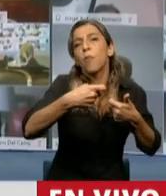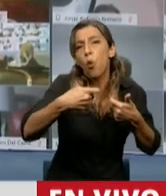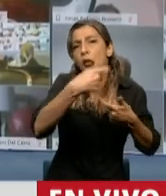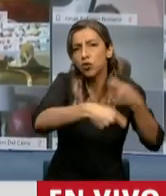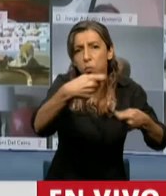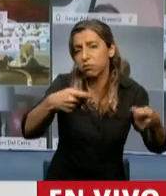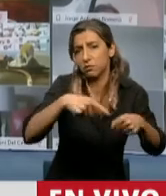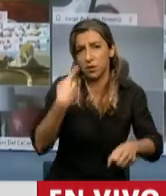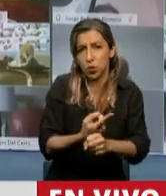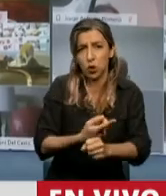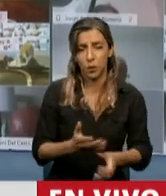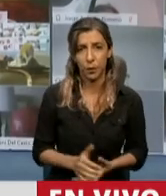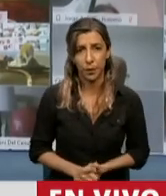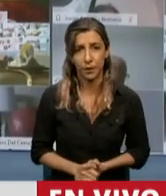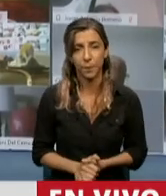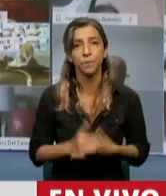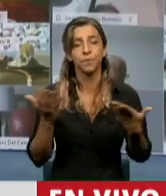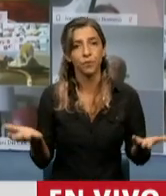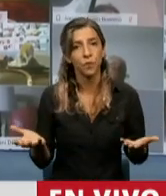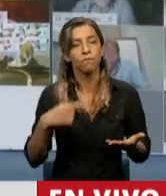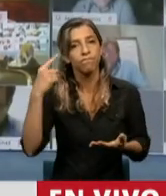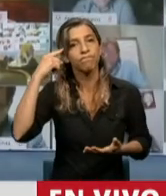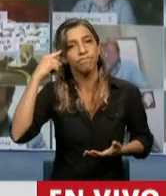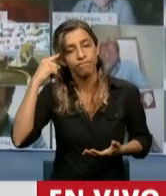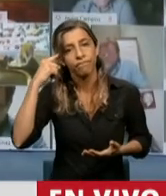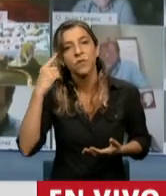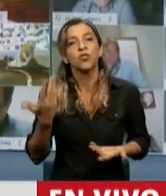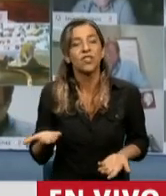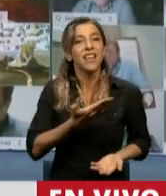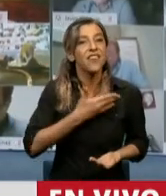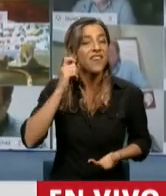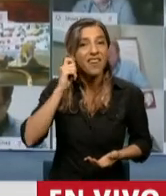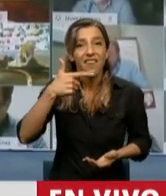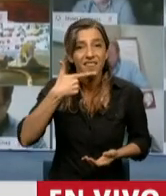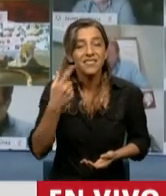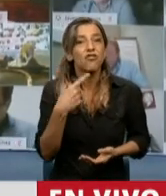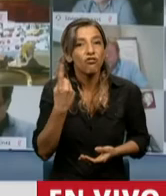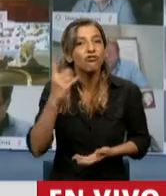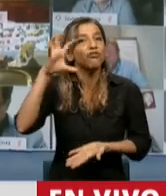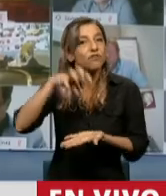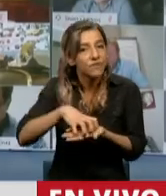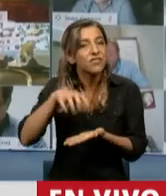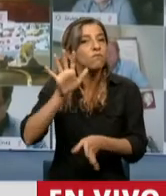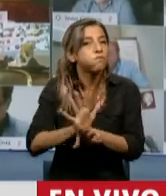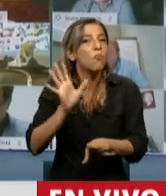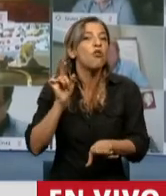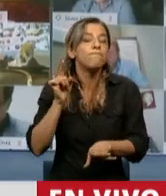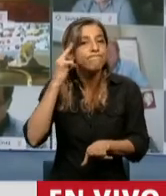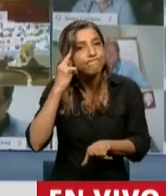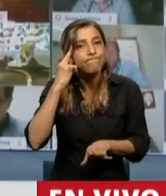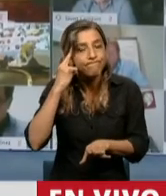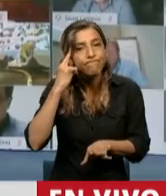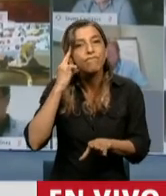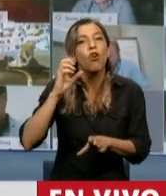del FGS implica de alguna forma convertir al FGS en un verdadero fondo anticíclico, lo cual sería una enorme